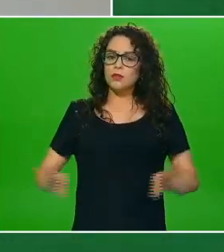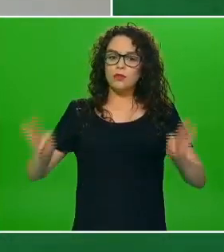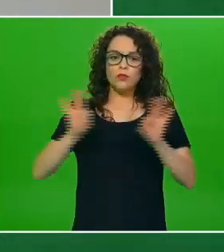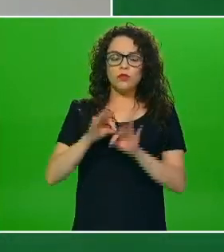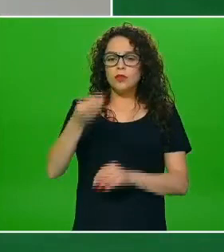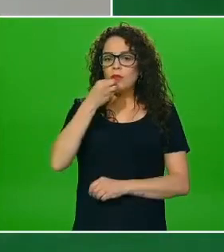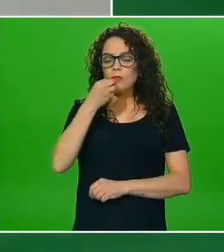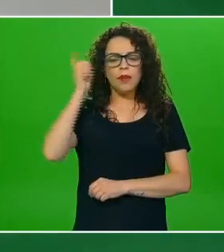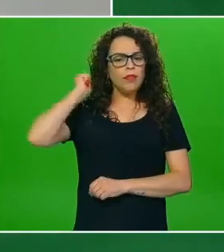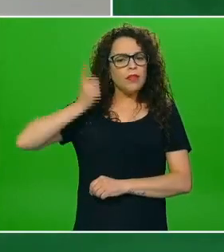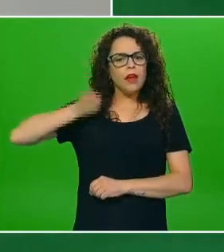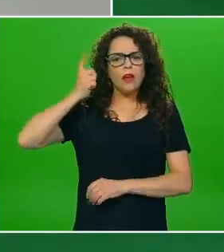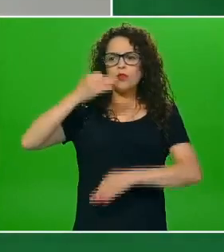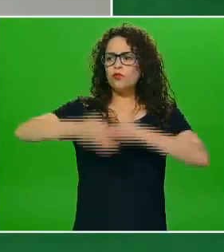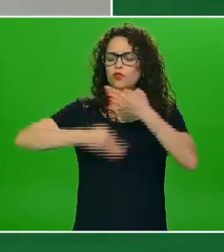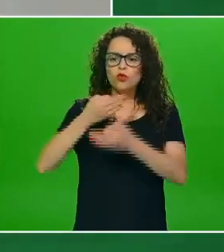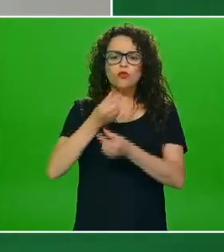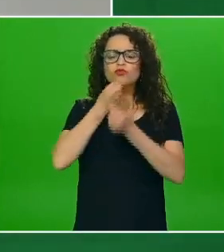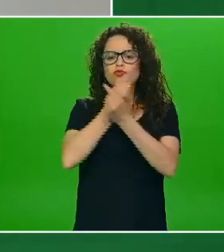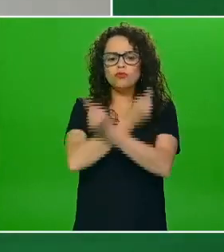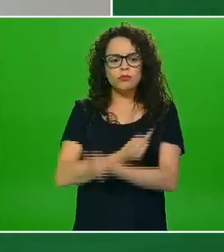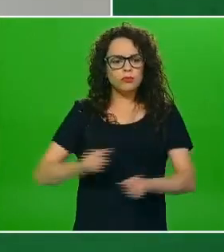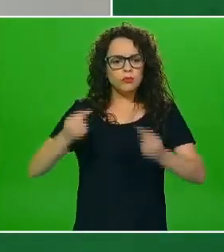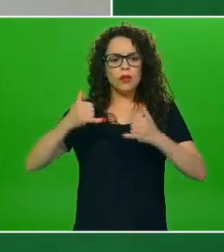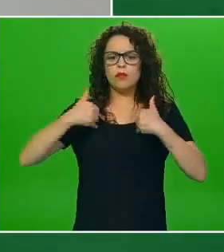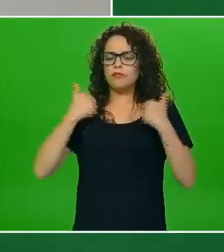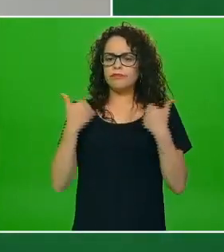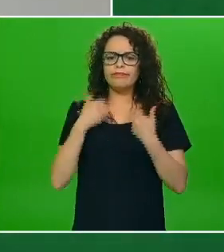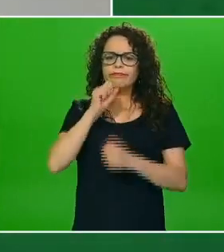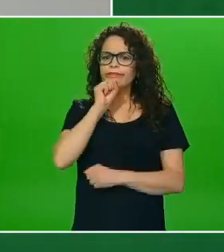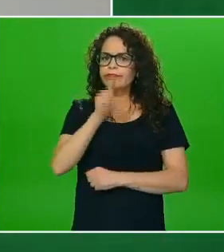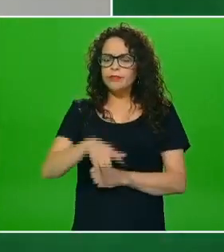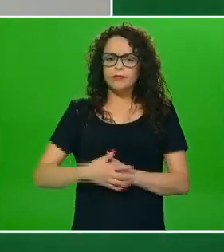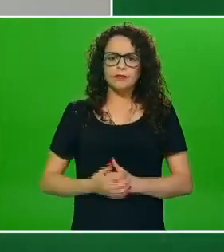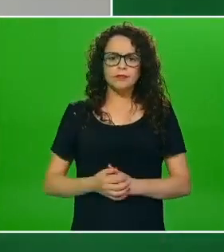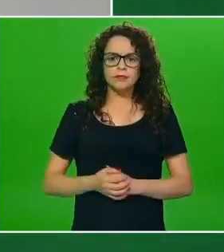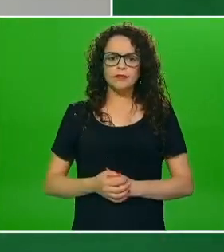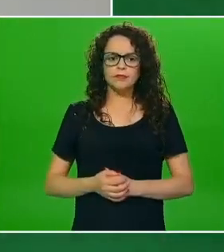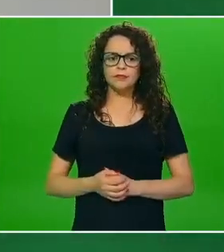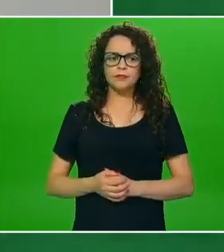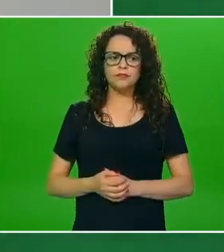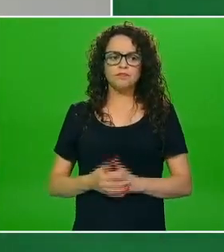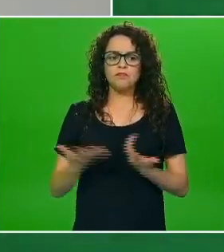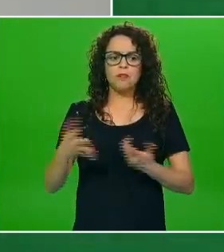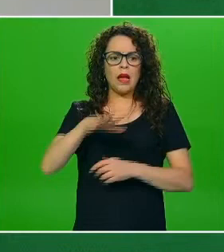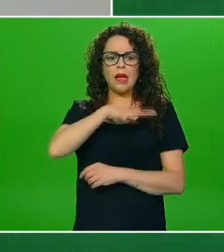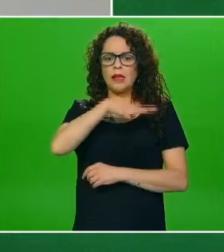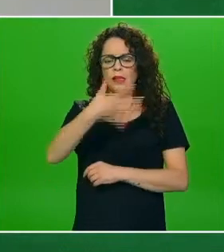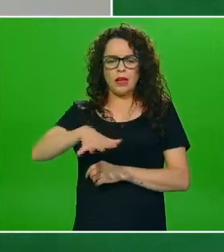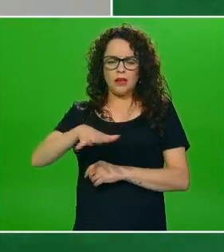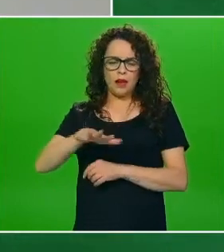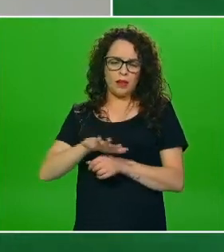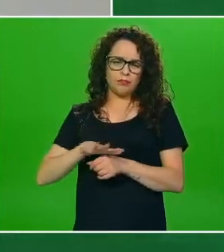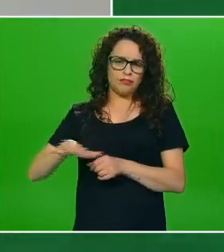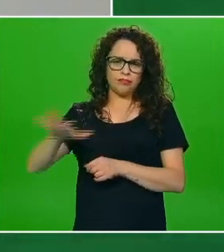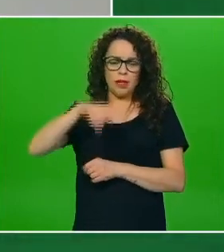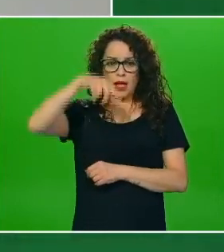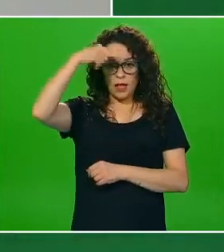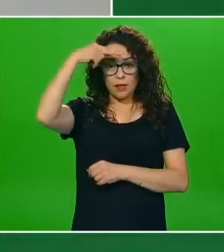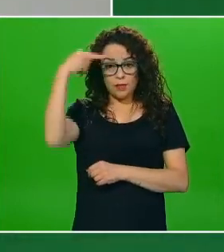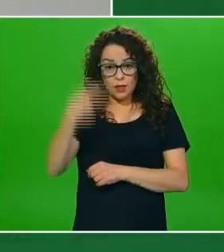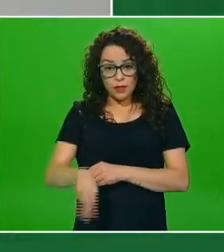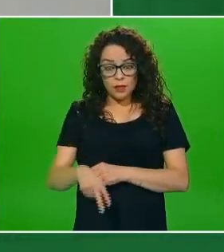alimentación de todos niños y niñas y adolescentes también adultos en términos generales en México es un país